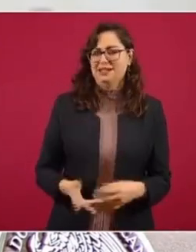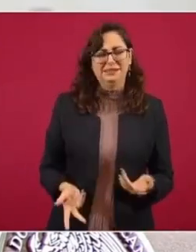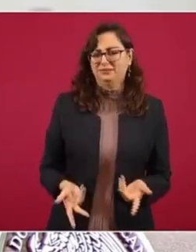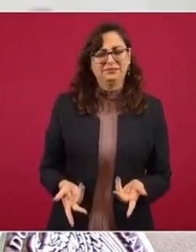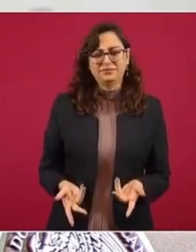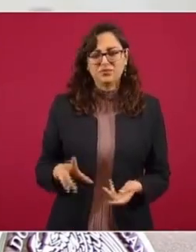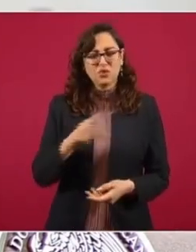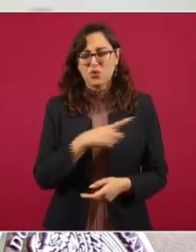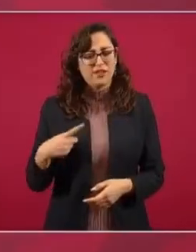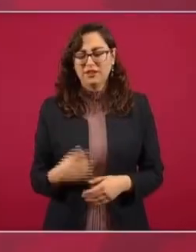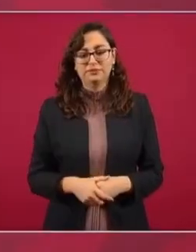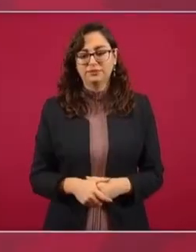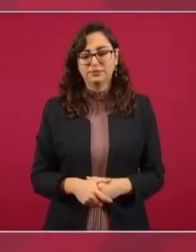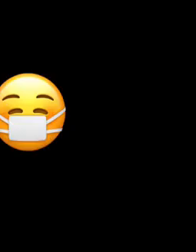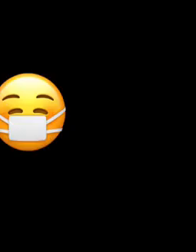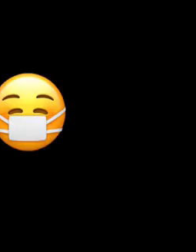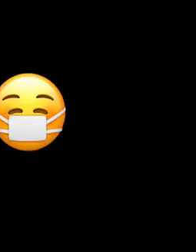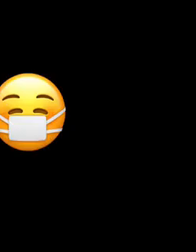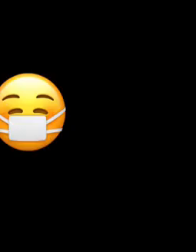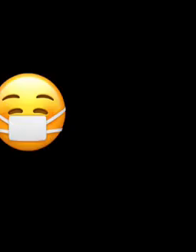llevarse a cabo esas prácticas.